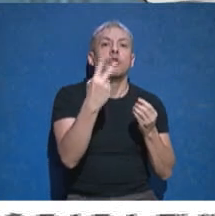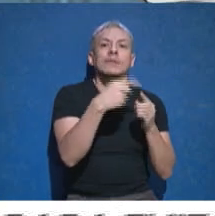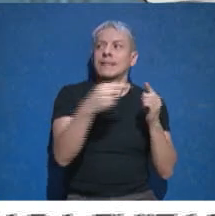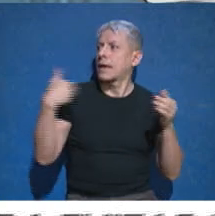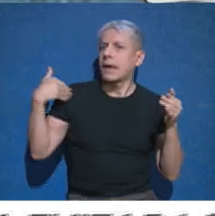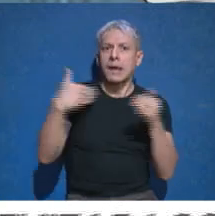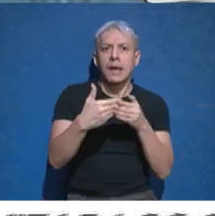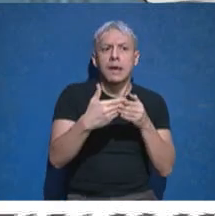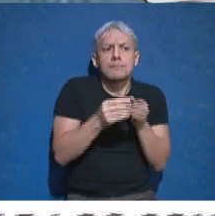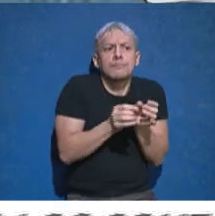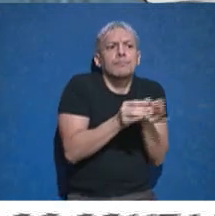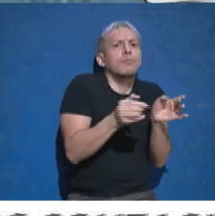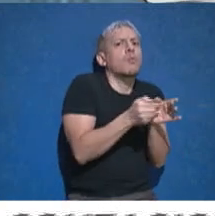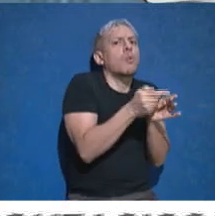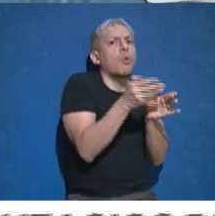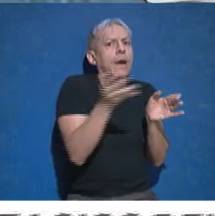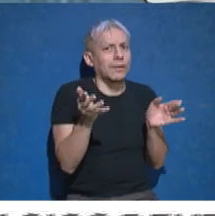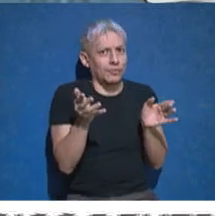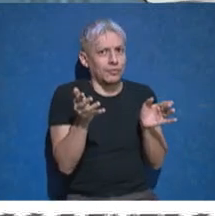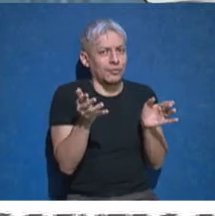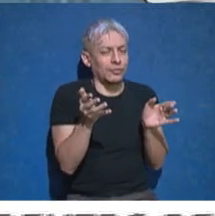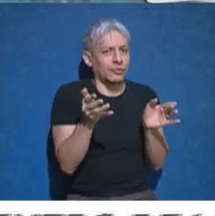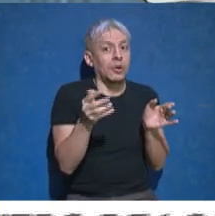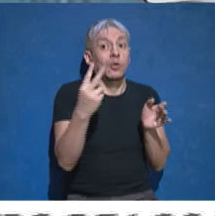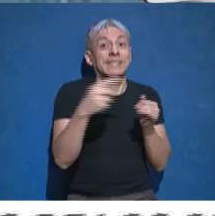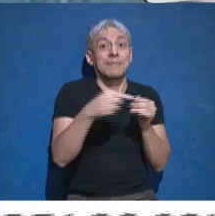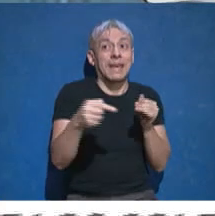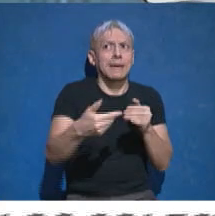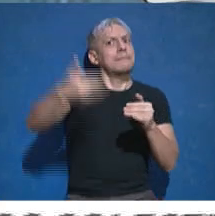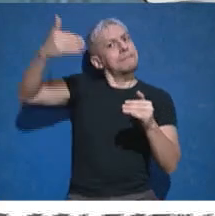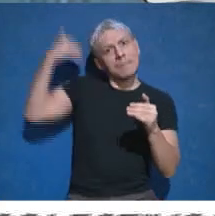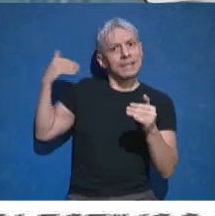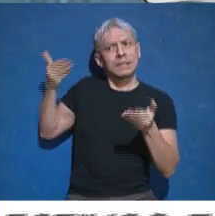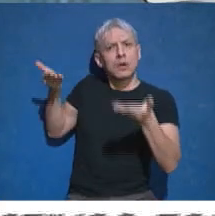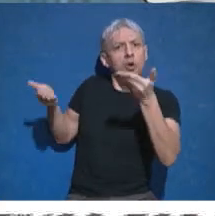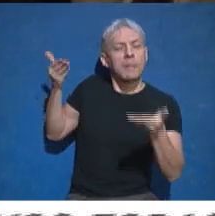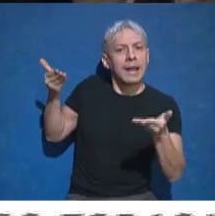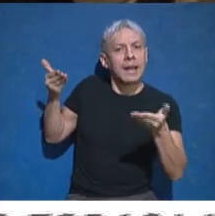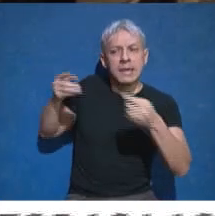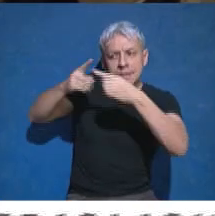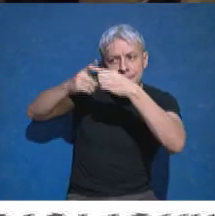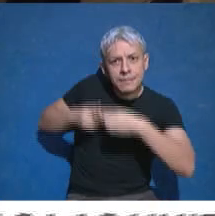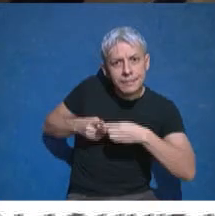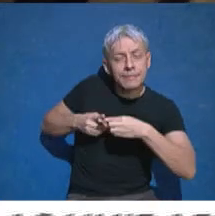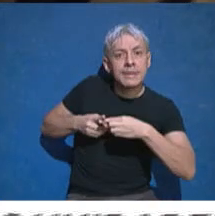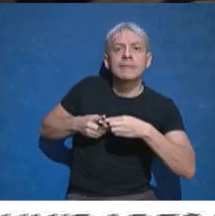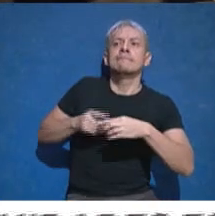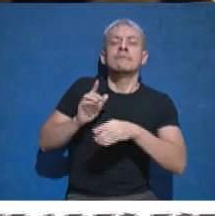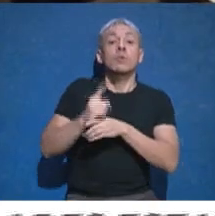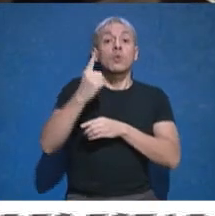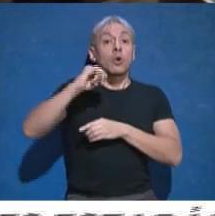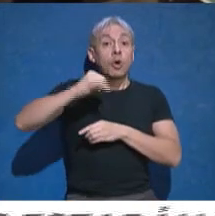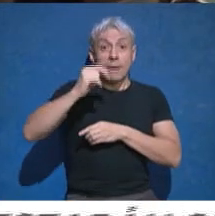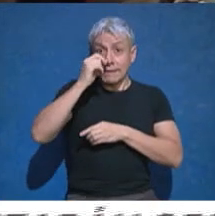y se lo compara con la cantidad de casos de los 14 días anteriores. Eso se hace un cociente y cuando ese cociente es mayor de 1